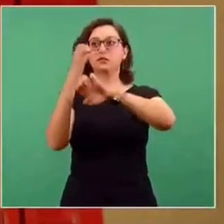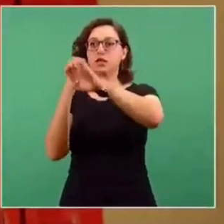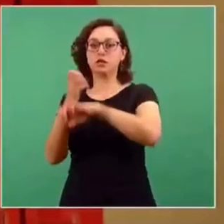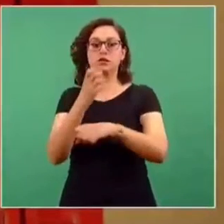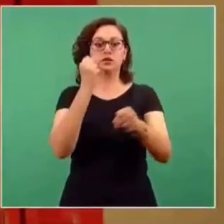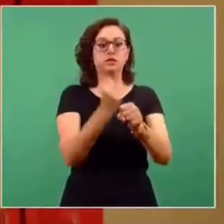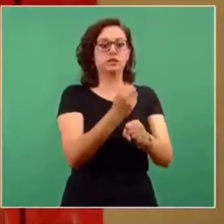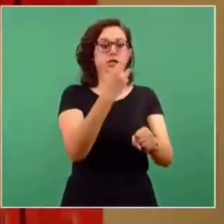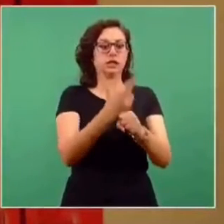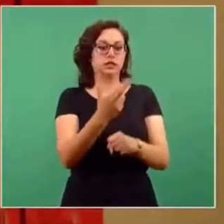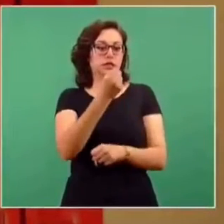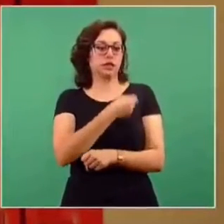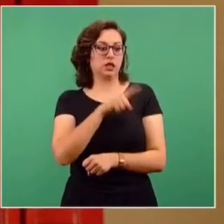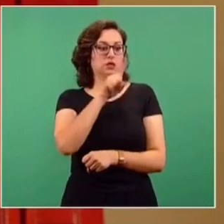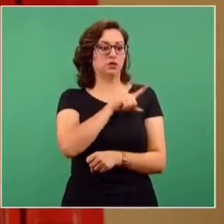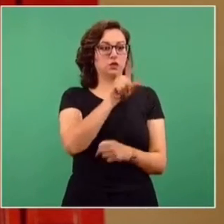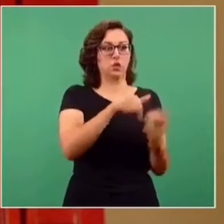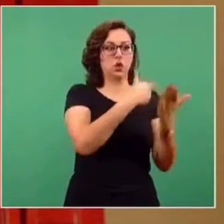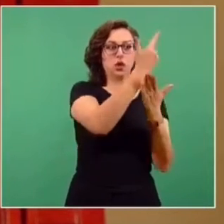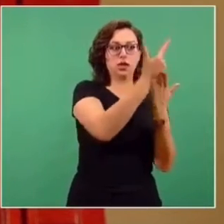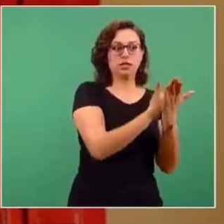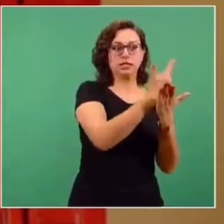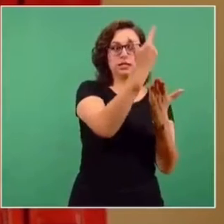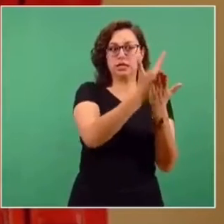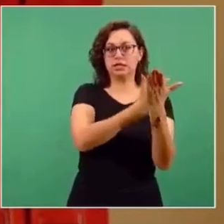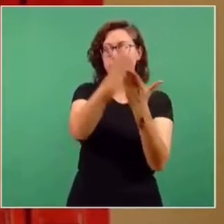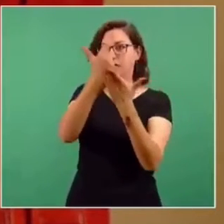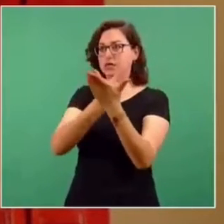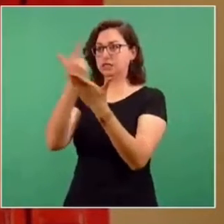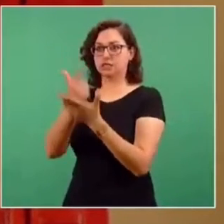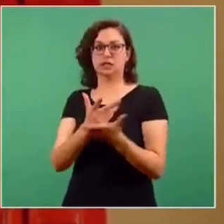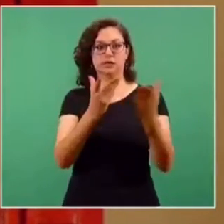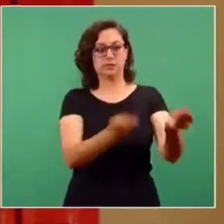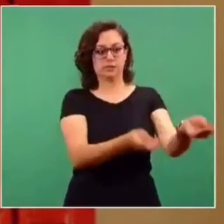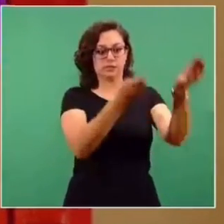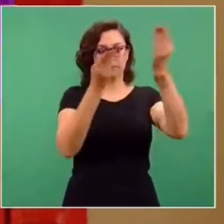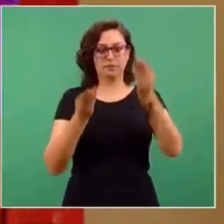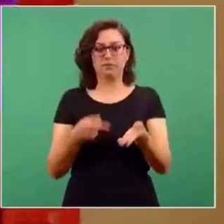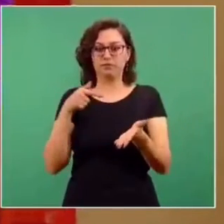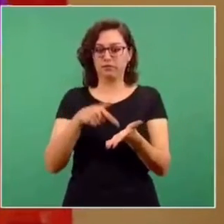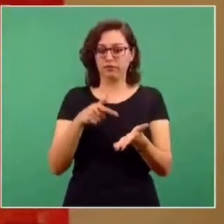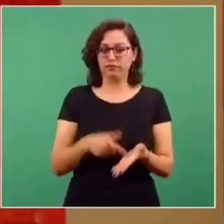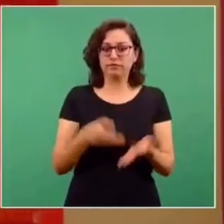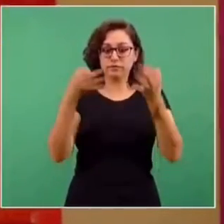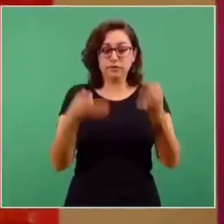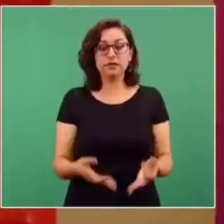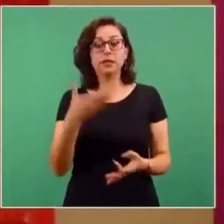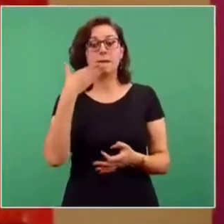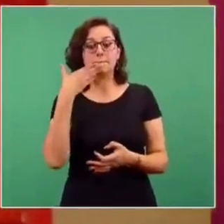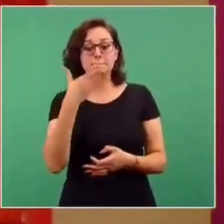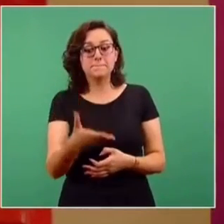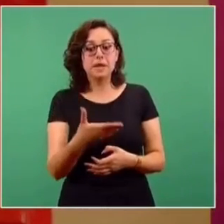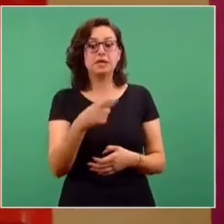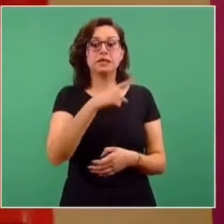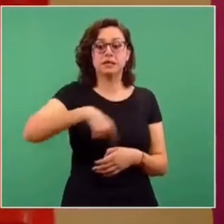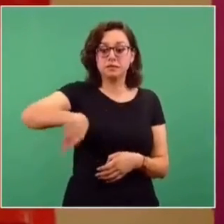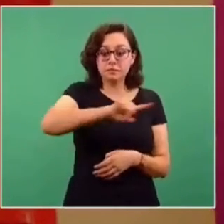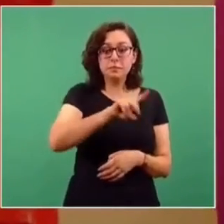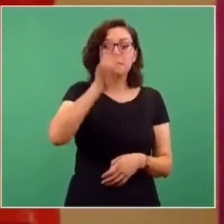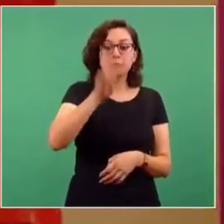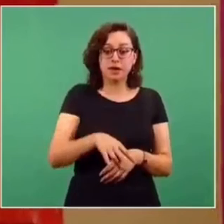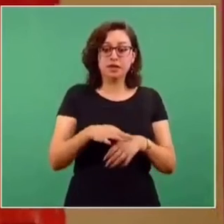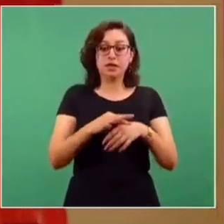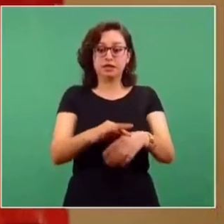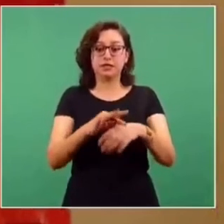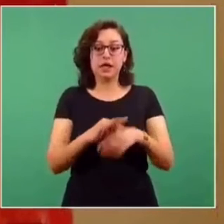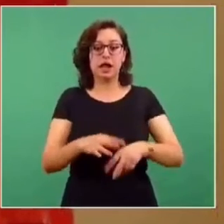nos presenten la lista correctamente validada que permita saber con certeza quiénes son trabajadoras y trabajadores